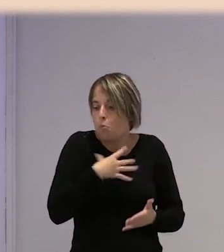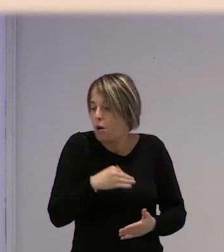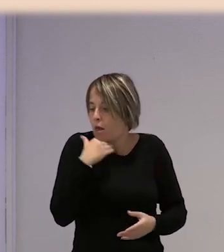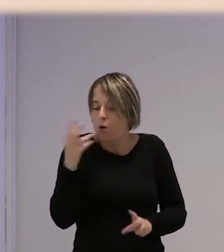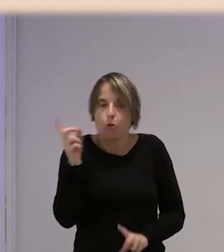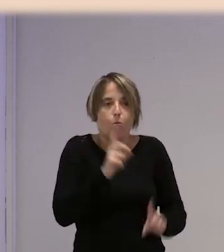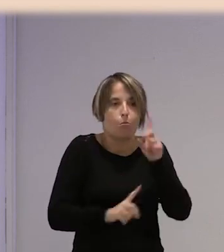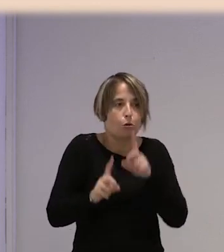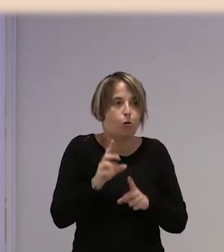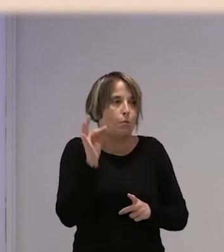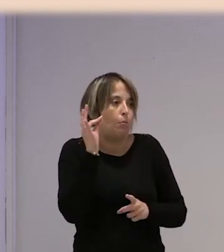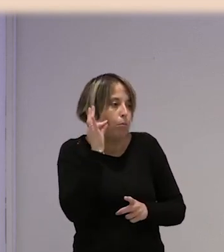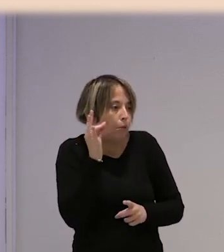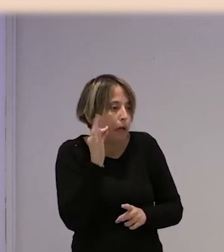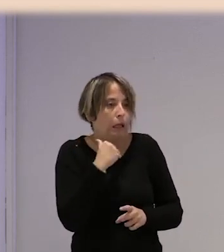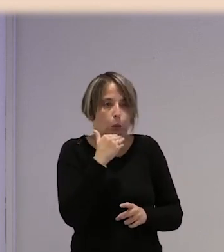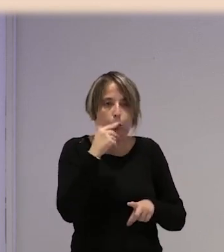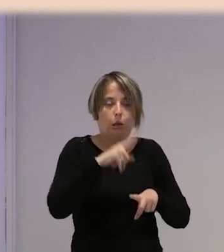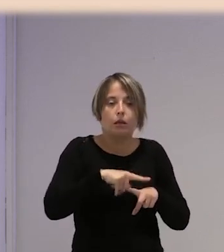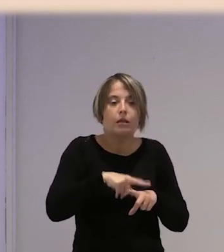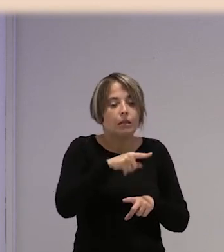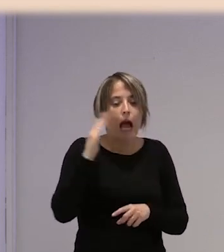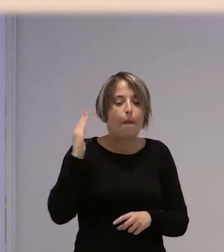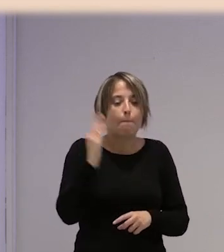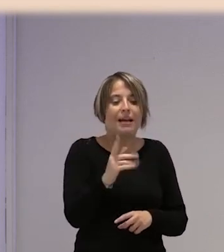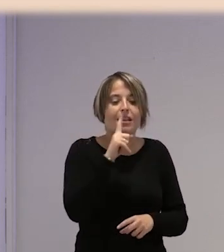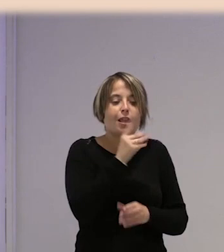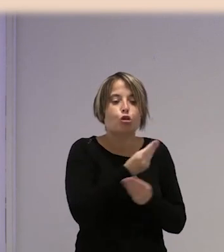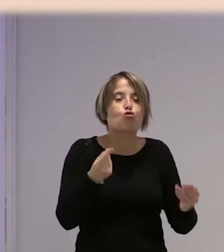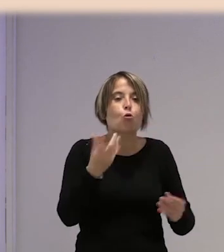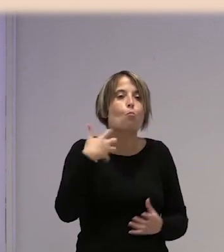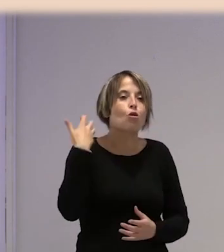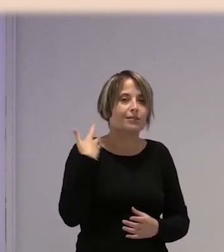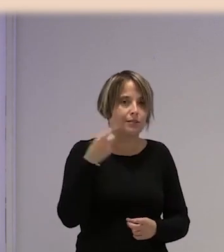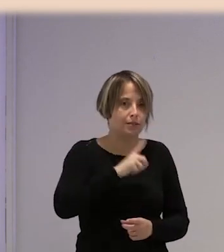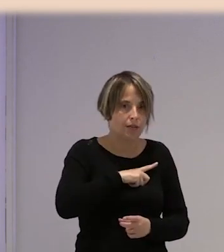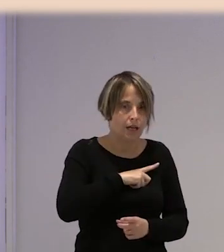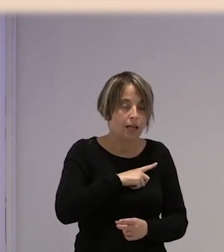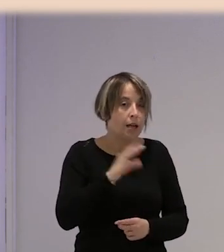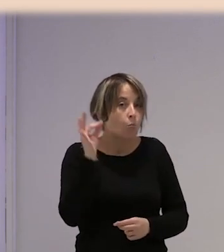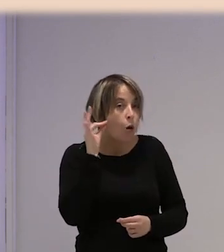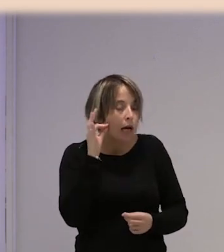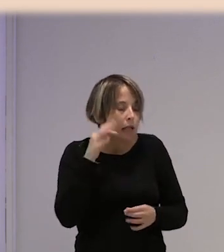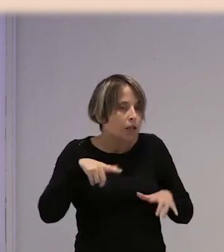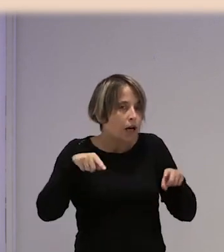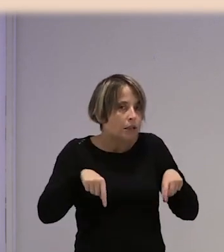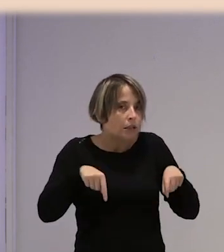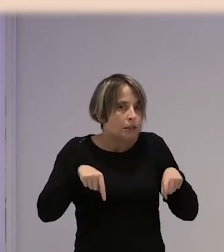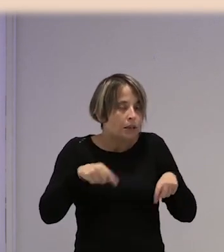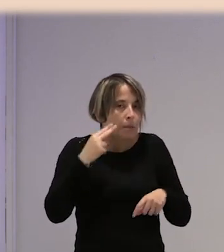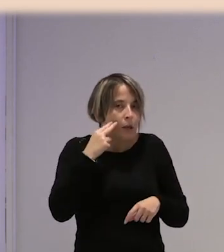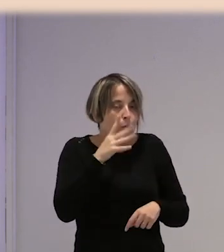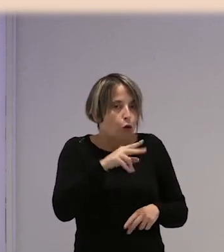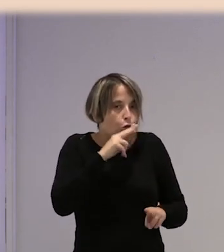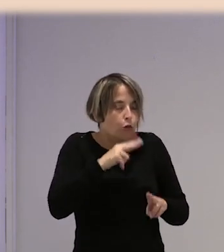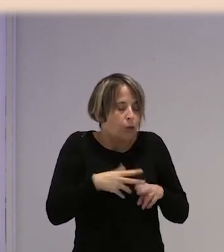cosa a cualquiera en cualquier hora, ¿no? Entonces, pues, ella la tiene amenazada con no molestarla y se tiemblan de miedo, se tiemblan porque escuchan su nombre